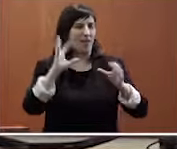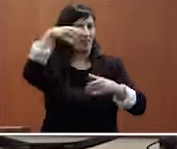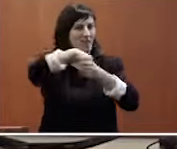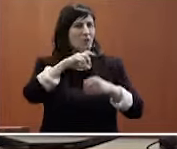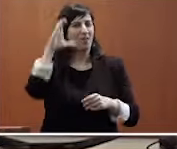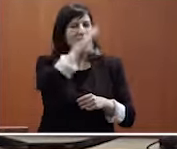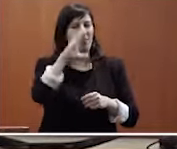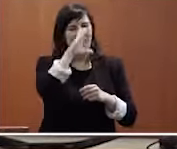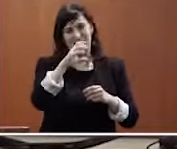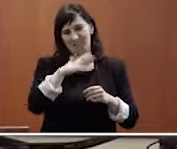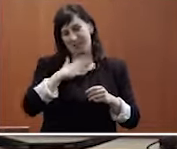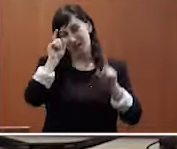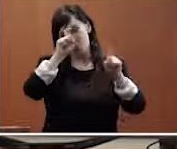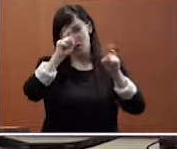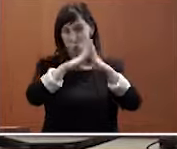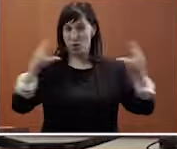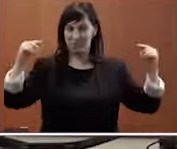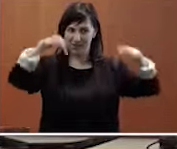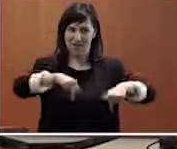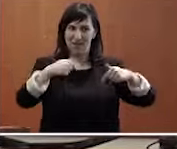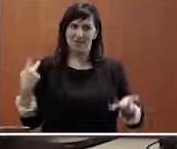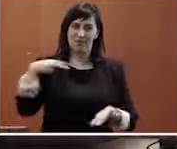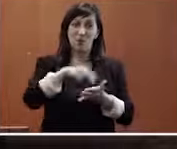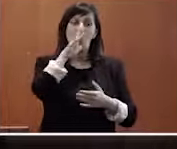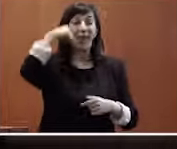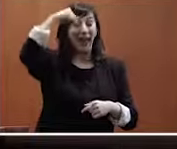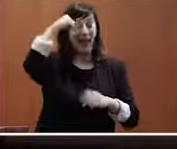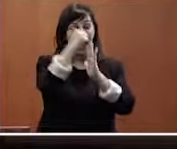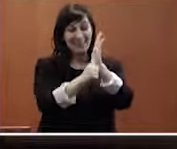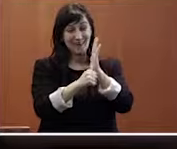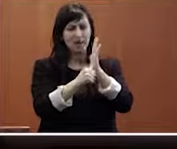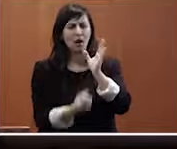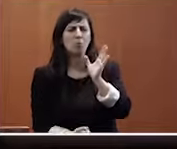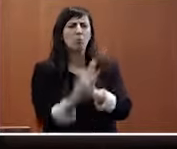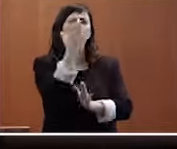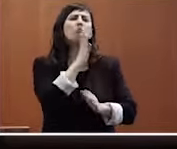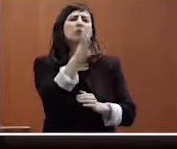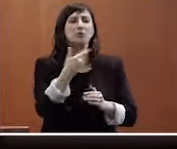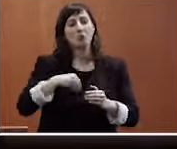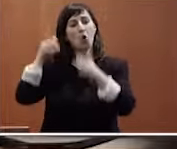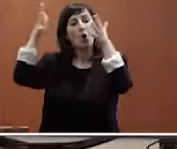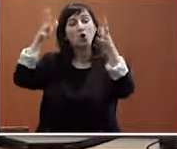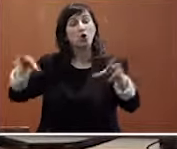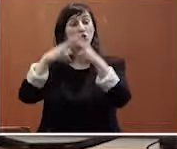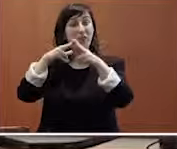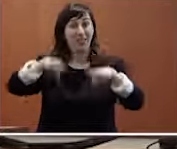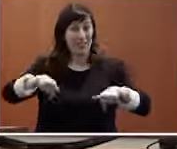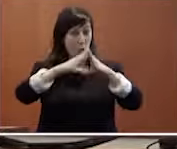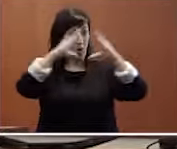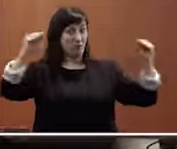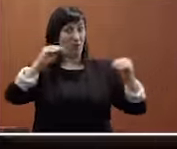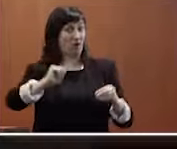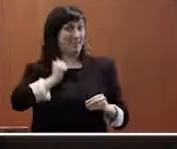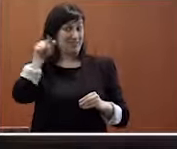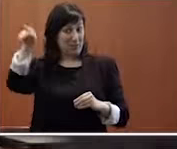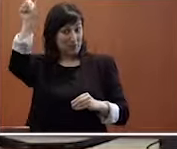Educación de nuestra universidad. Primero, porque la cátedra nace impulsada por el presidente del Consello Social de esta universidad y,